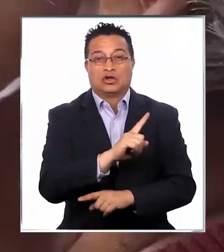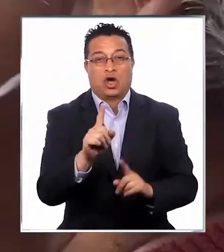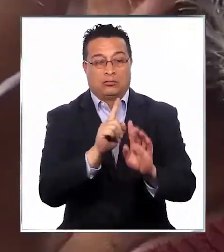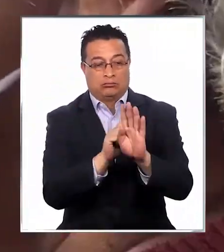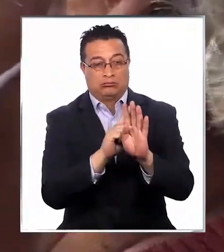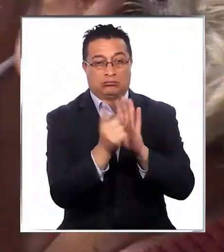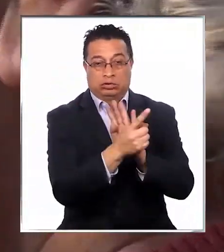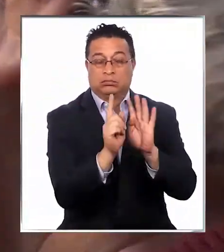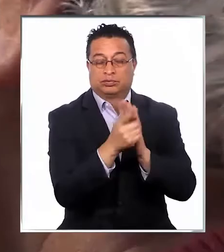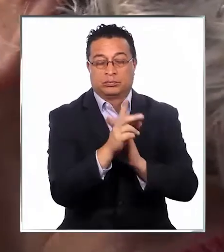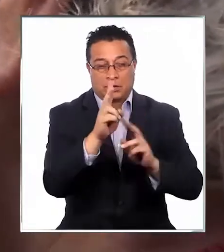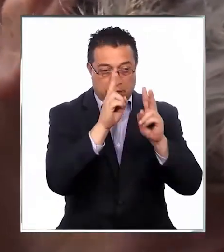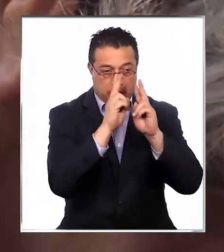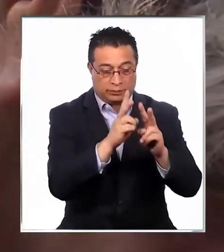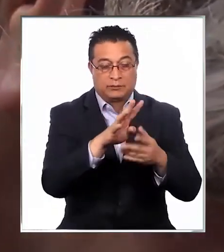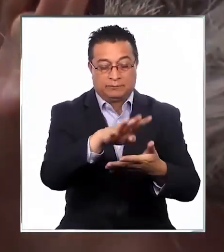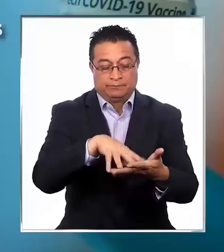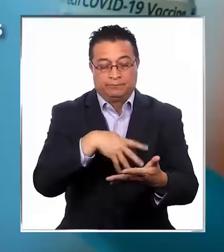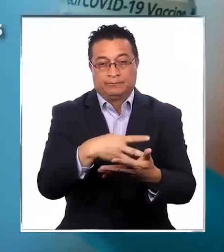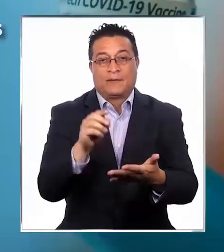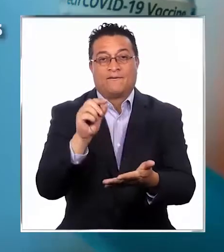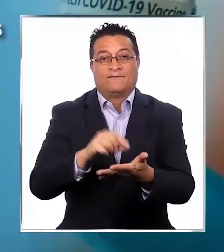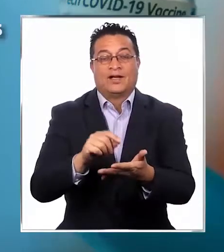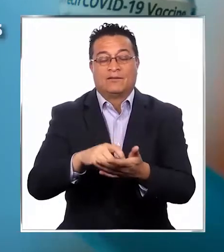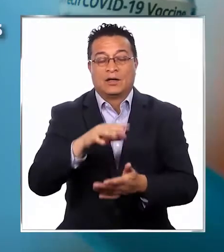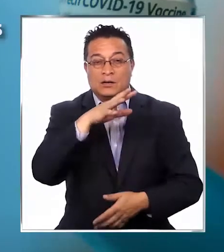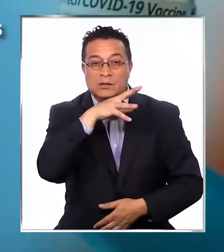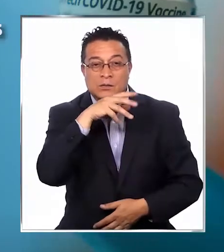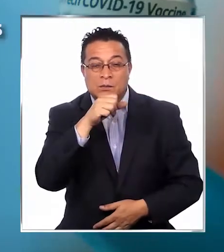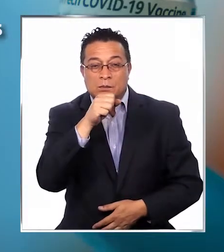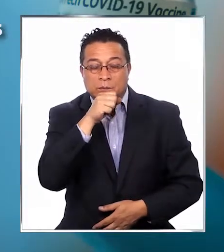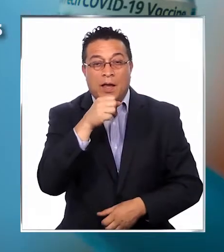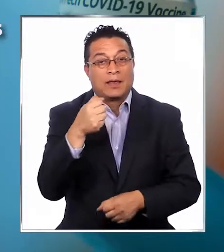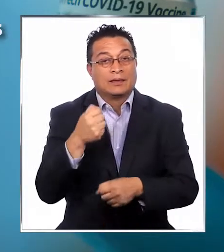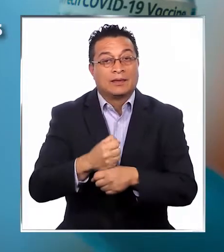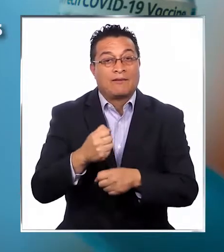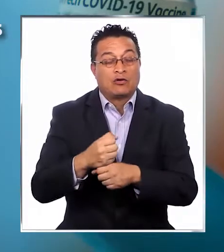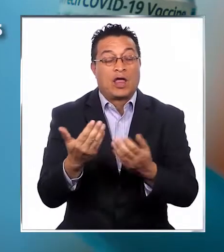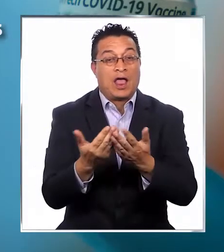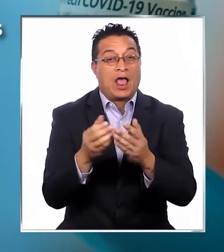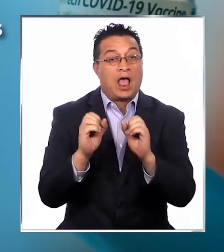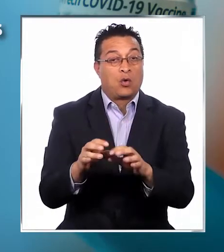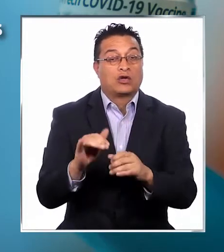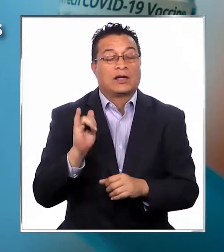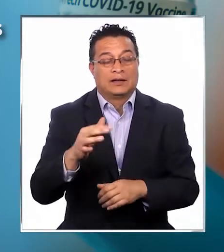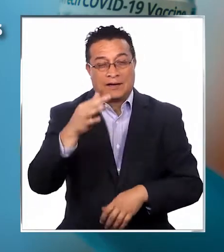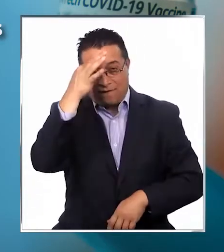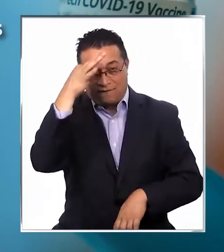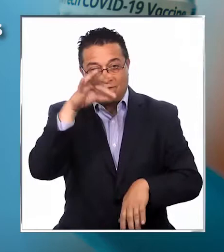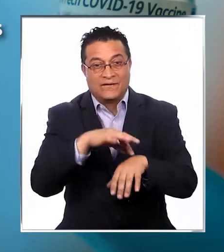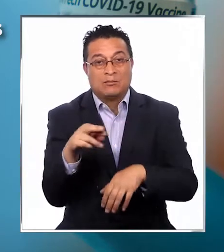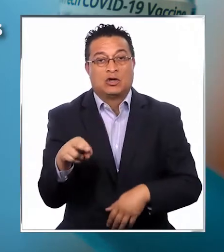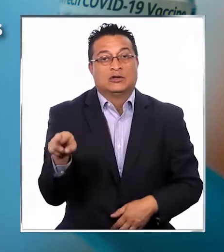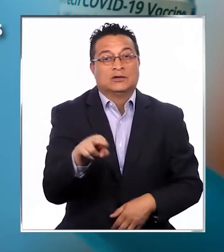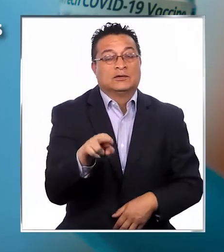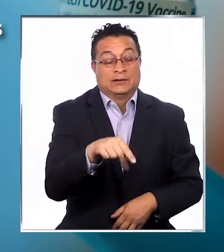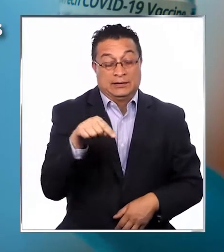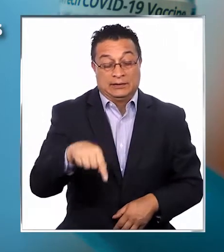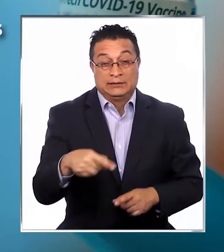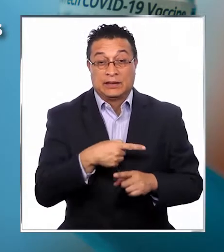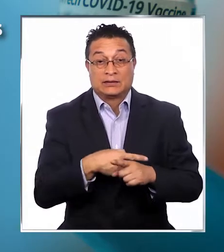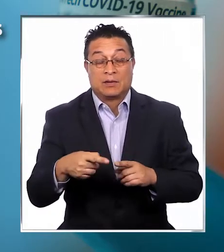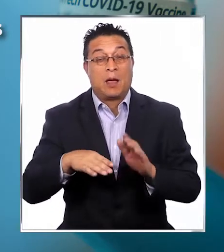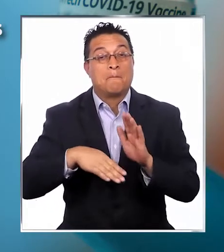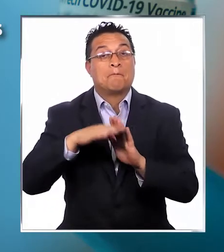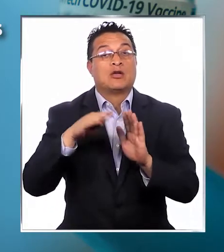saltarse la fila y respetar el calendario de vacunación de los adultos mayores, los trabajadores de la educación y los enfermos crónicos. Esta